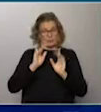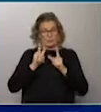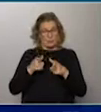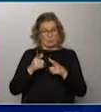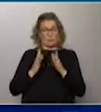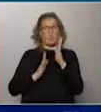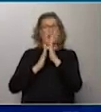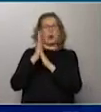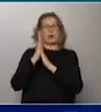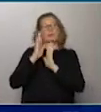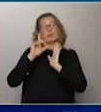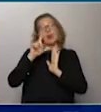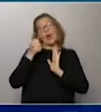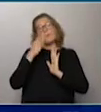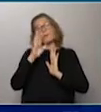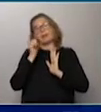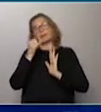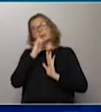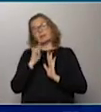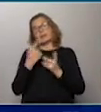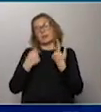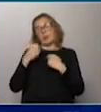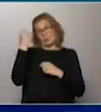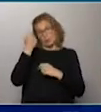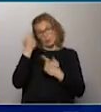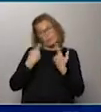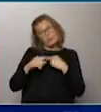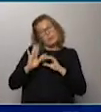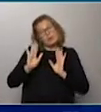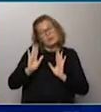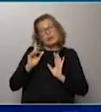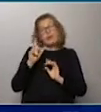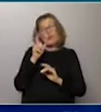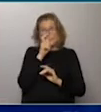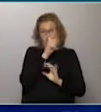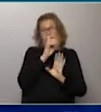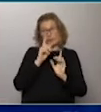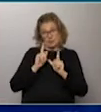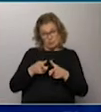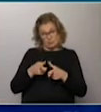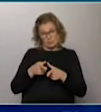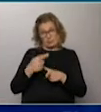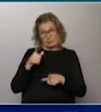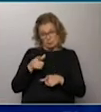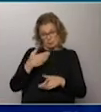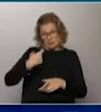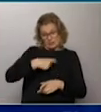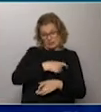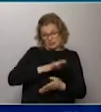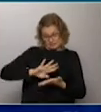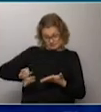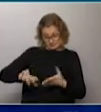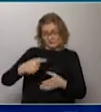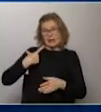no es la altura de La Paz o otra altura importante, bueno, eso es un factor a tener en cuenta. Esto es lo de Peñarol. Nacional,